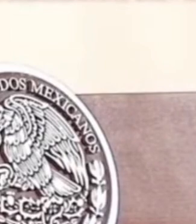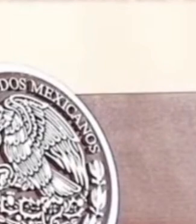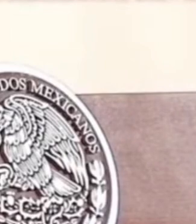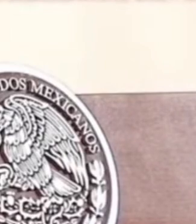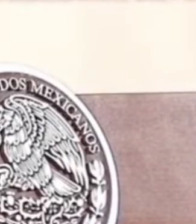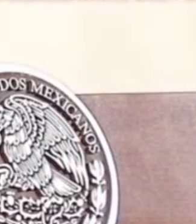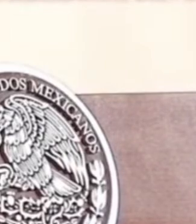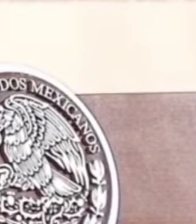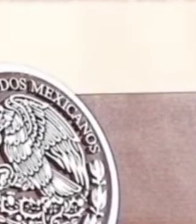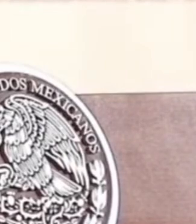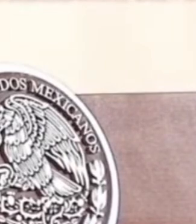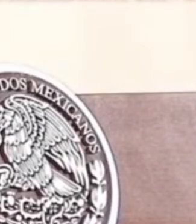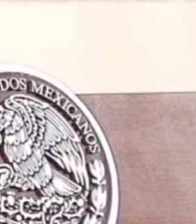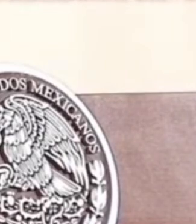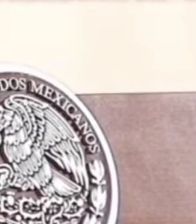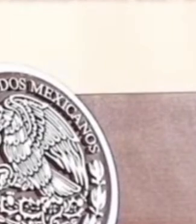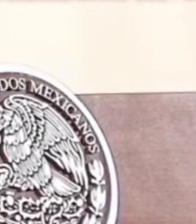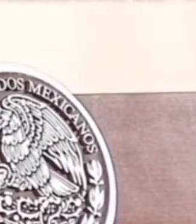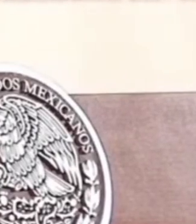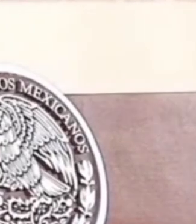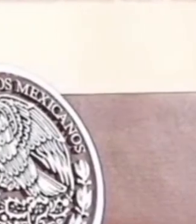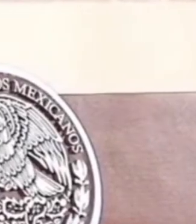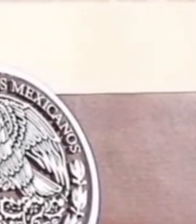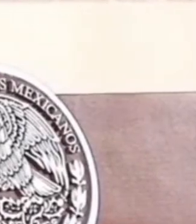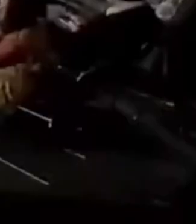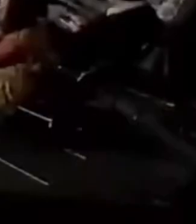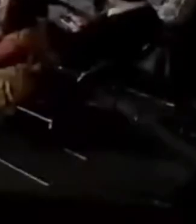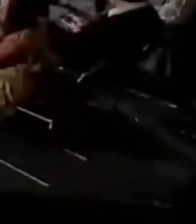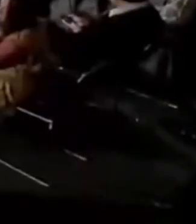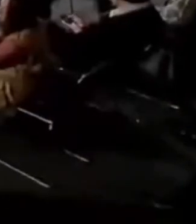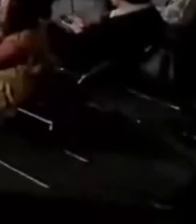inicia ya el doctor Jorge Alcocer.